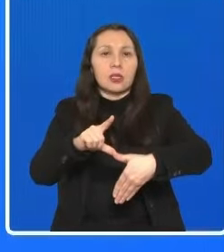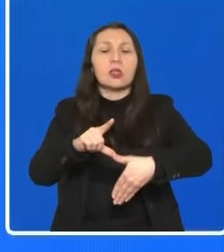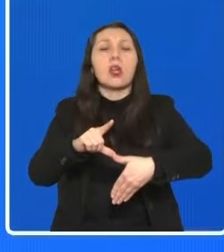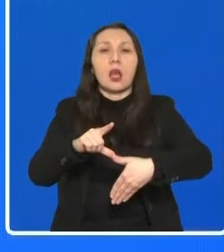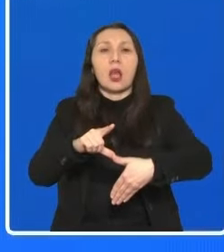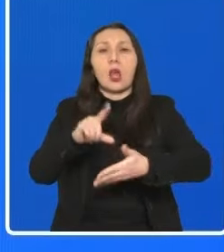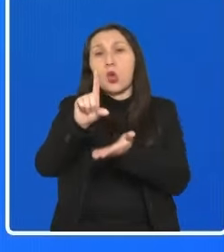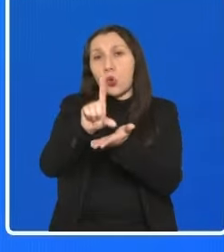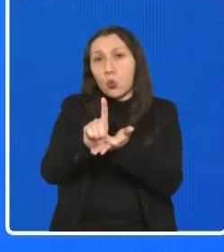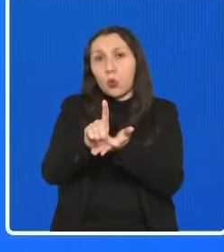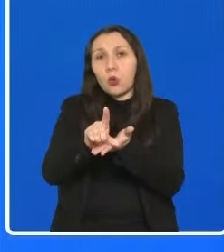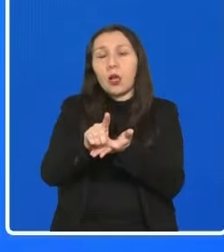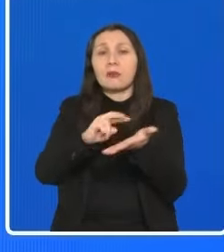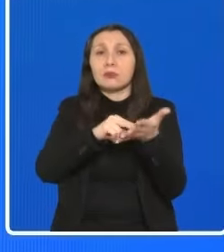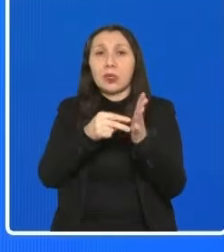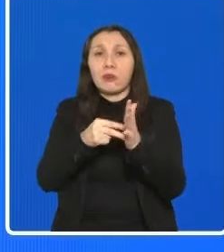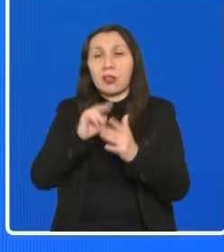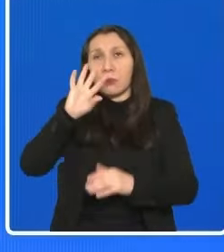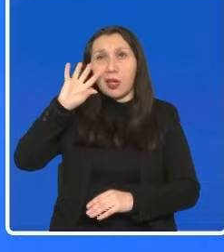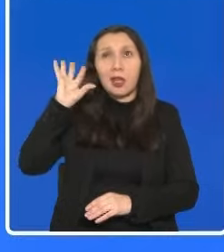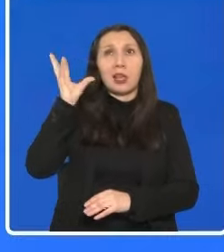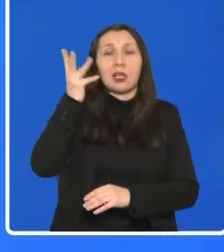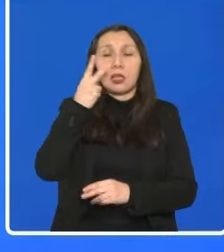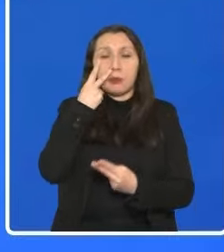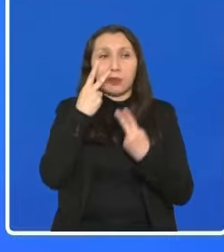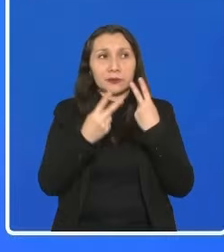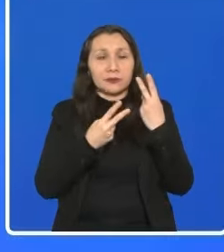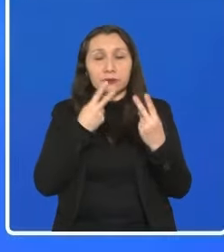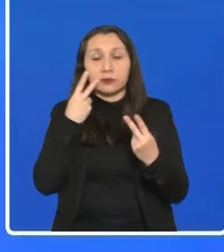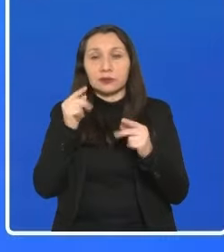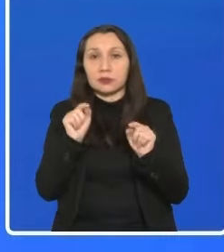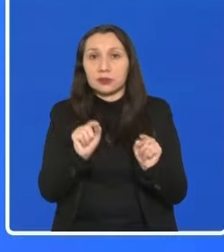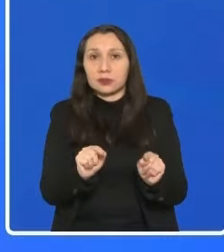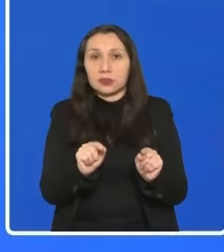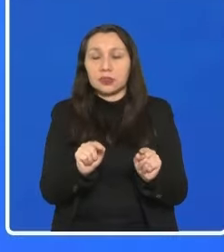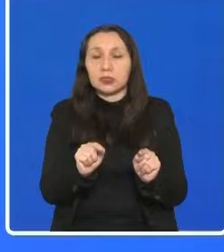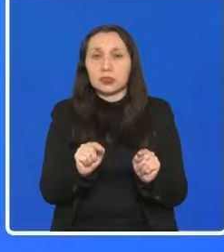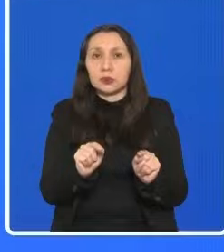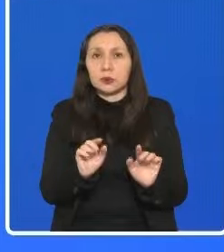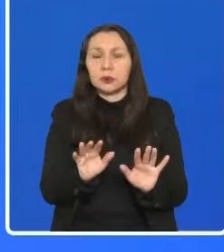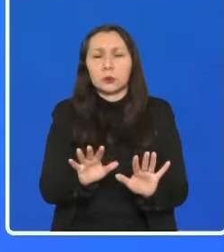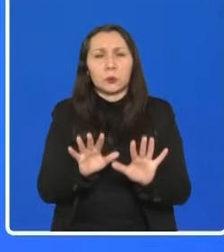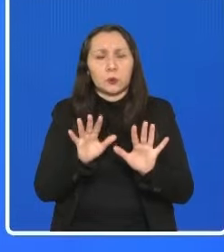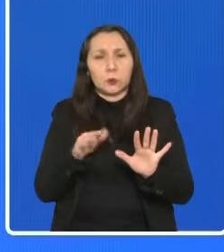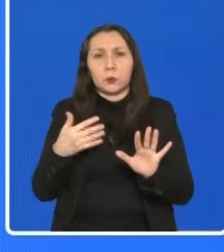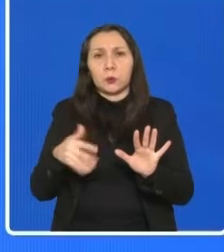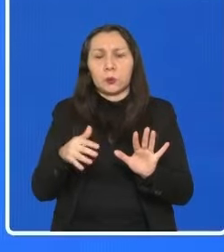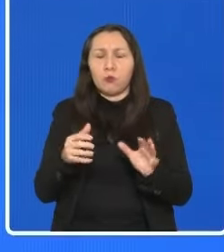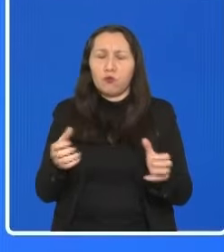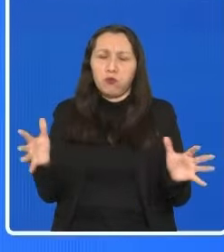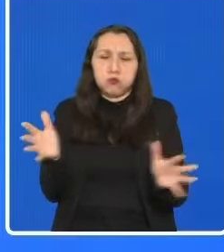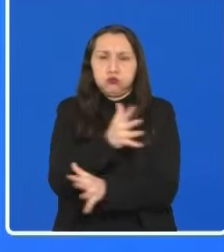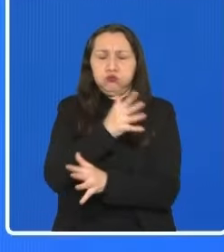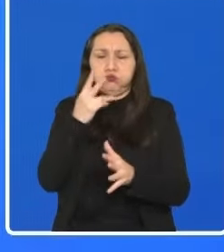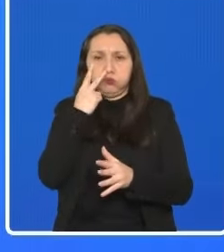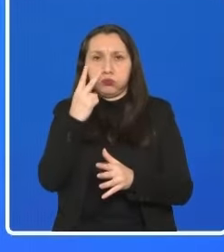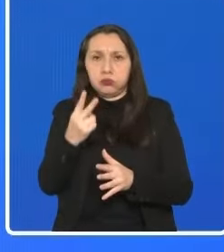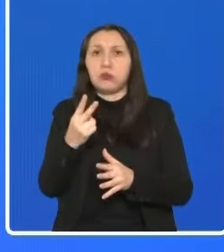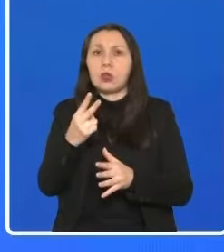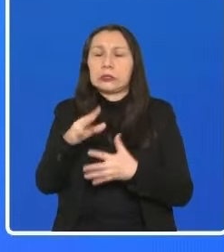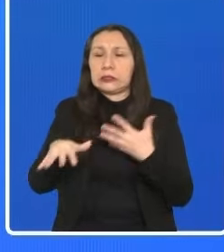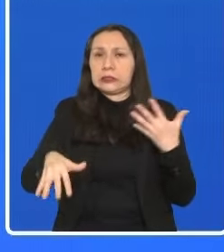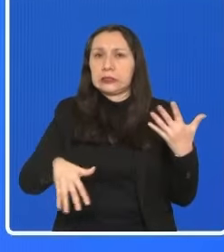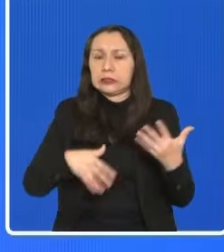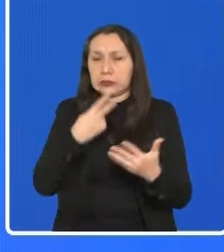territorios en donde además la crisis climática se expresa de manera indudable y con mucha violencia. Lo hemos vivido en nuestro país.